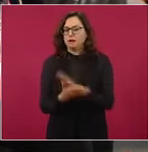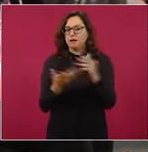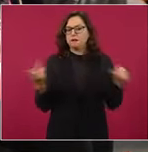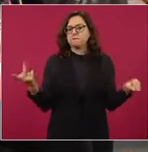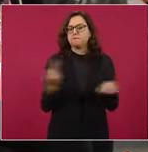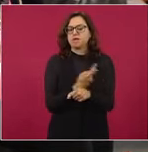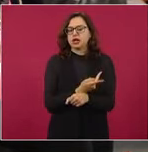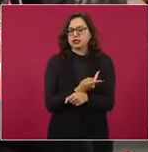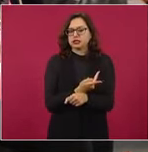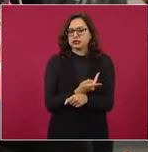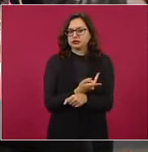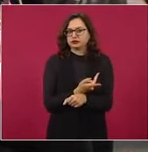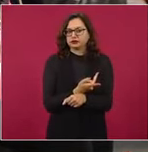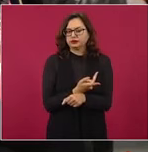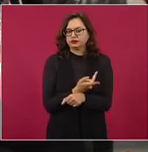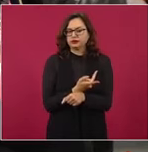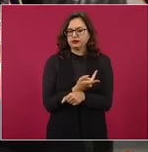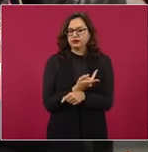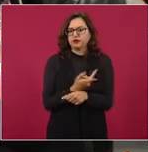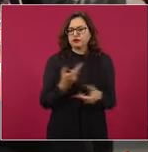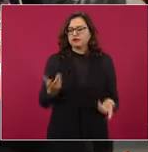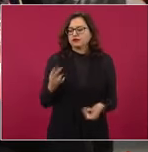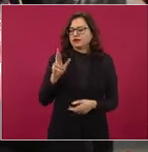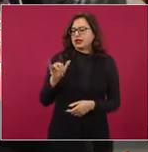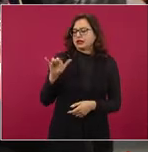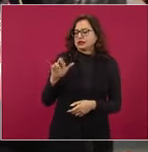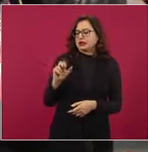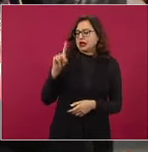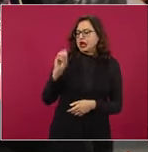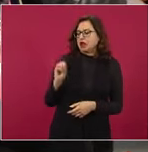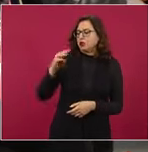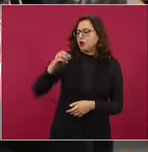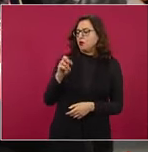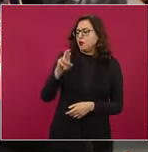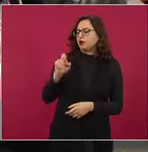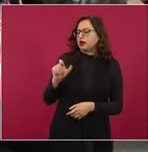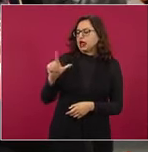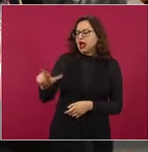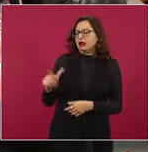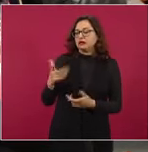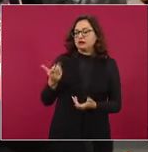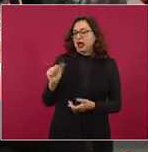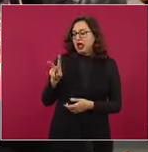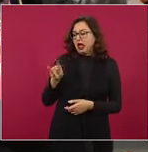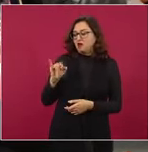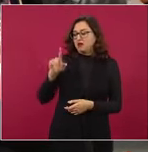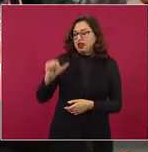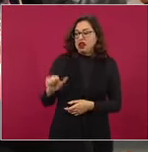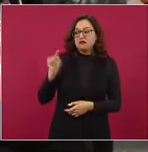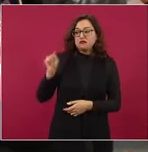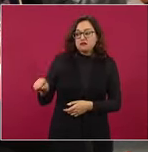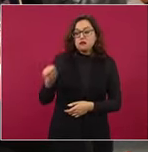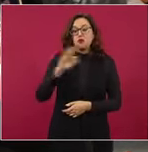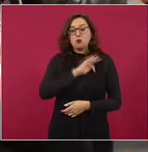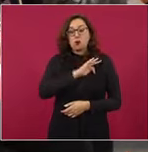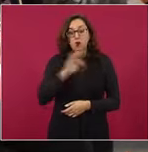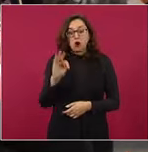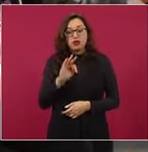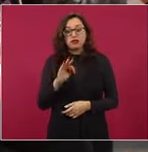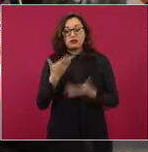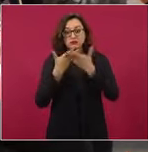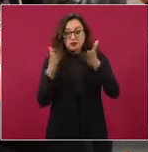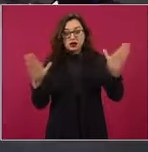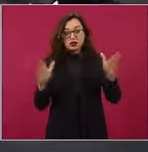significado, qué significa Ricardo Monreal Ávila? Y si sigue teniendo abiertas las puertas de Palacio